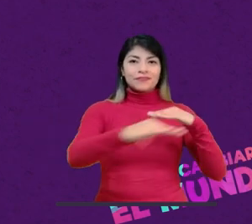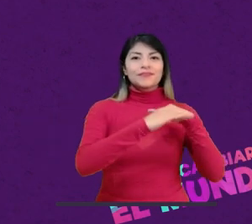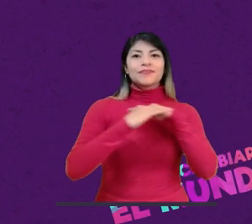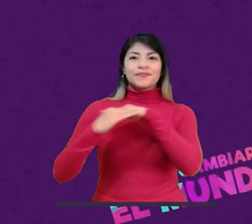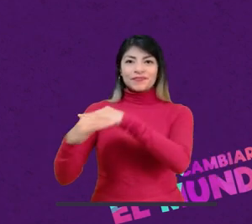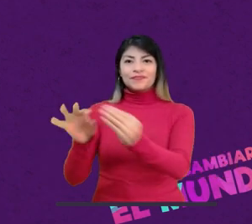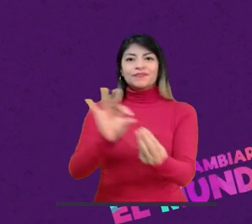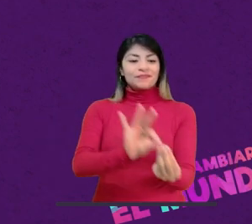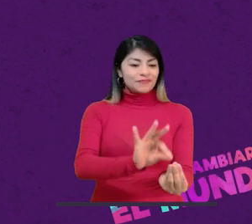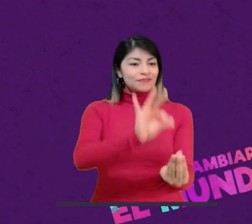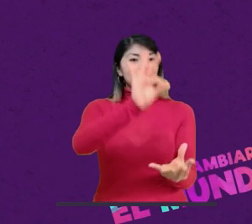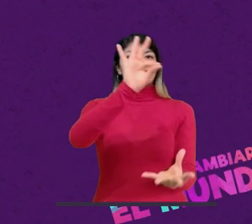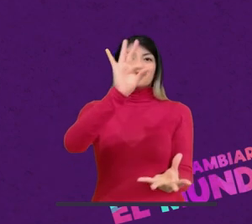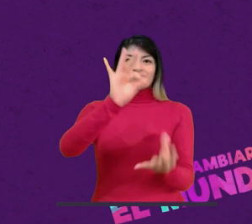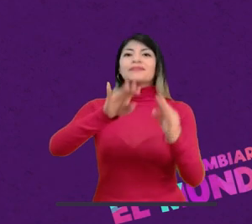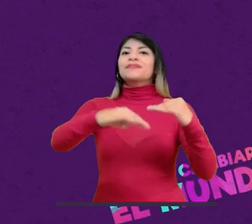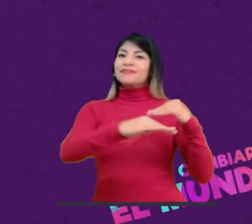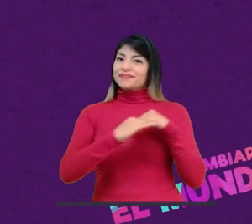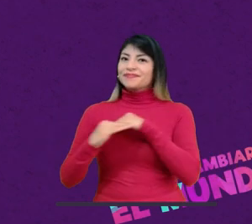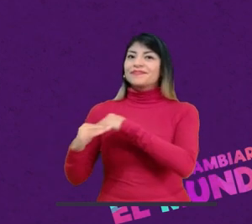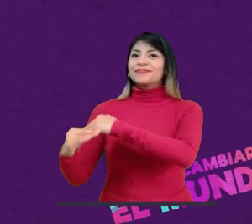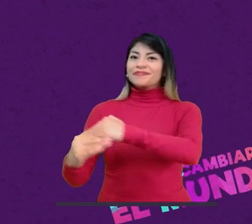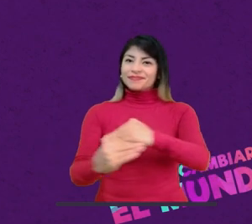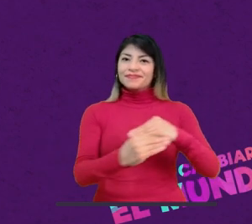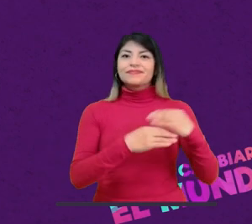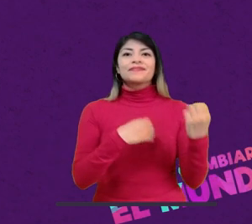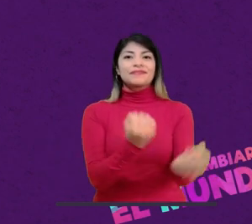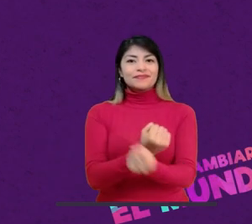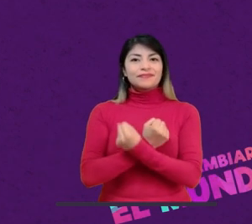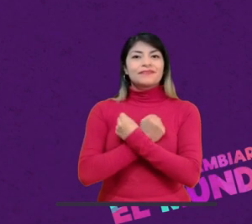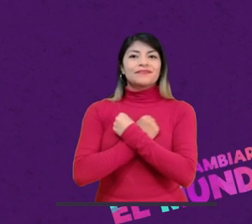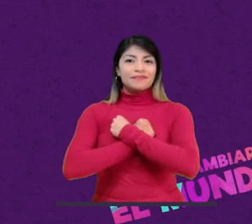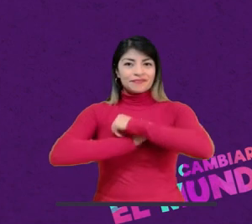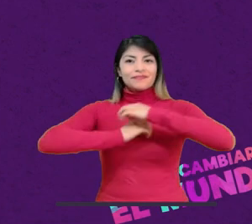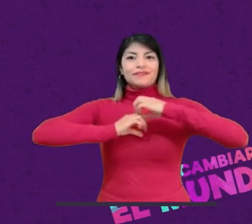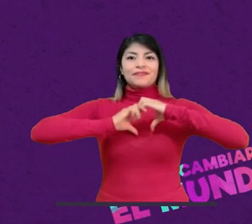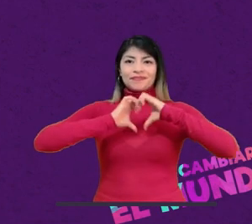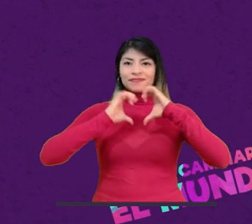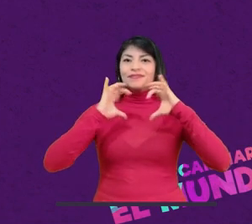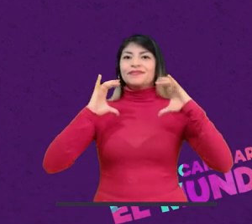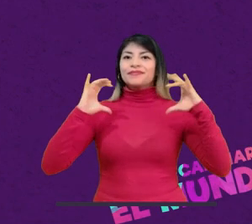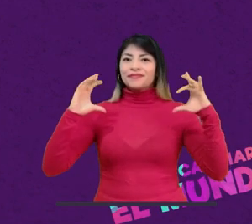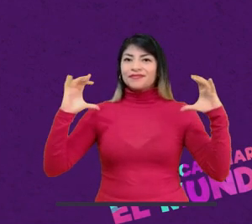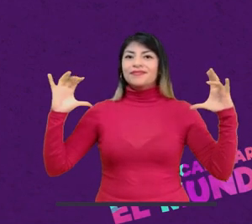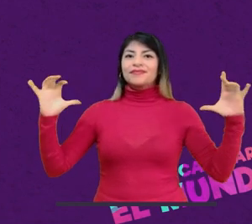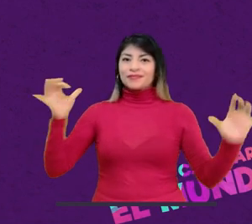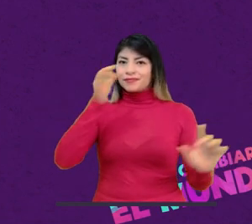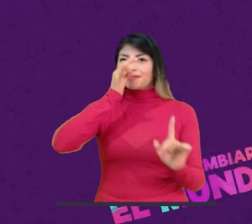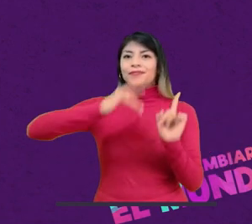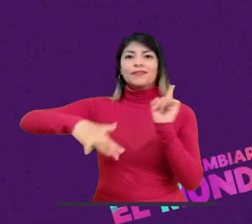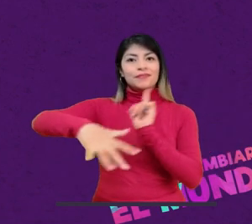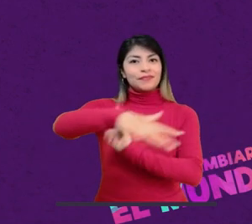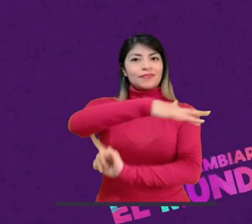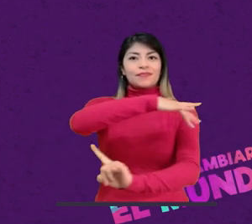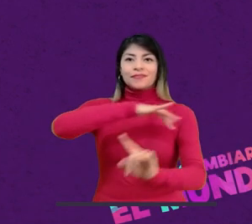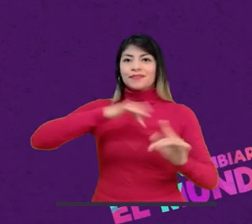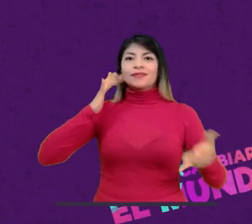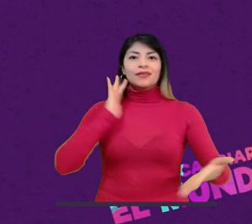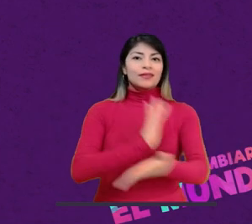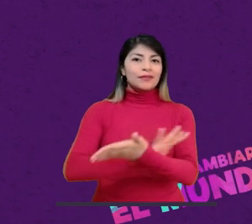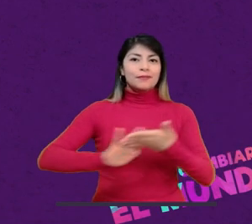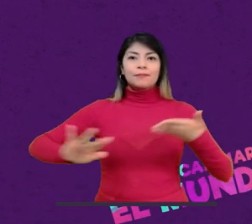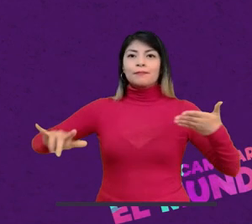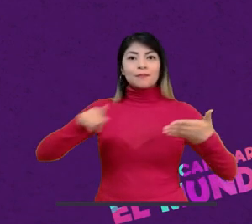lo esencial, que haya más amor sin contaminación. Si lo